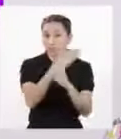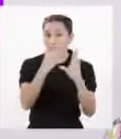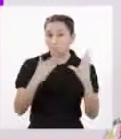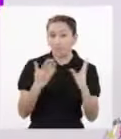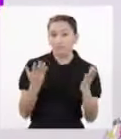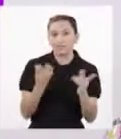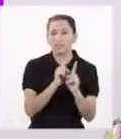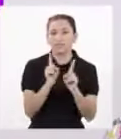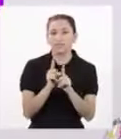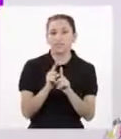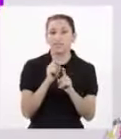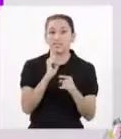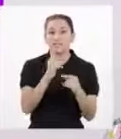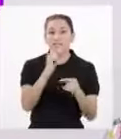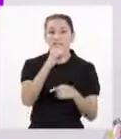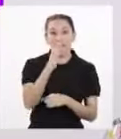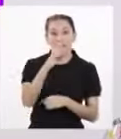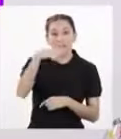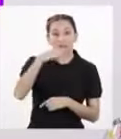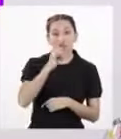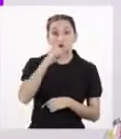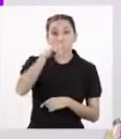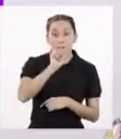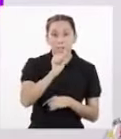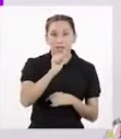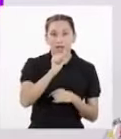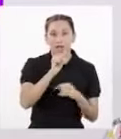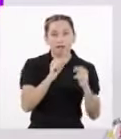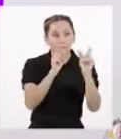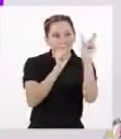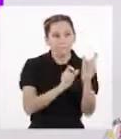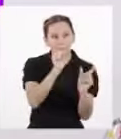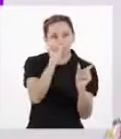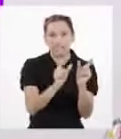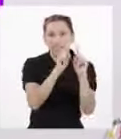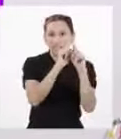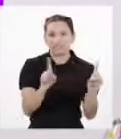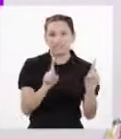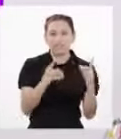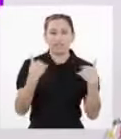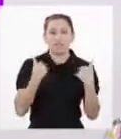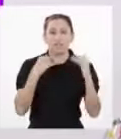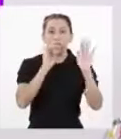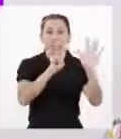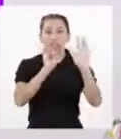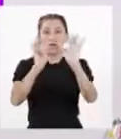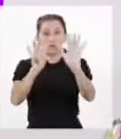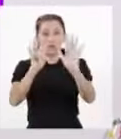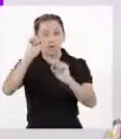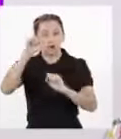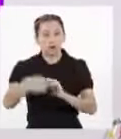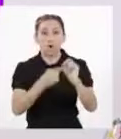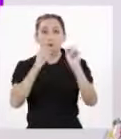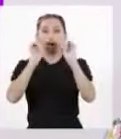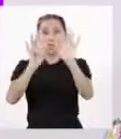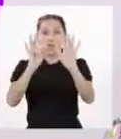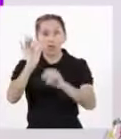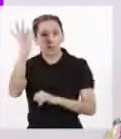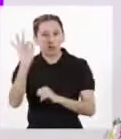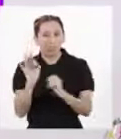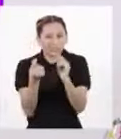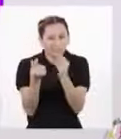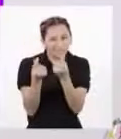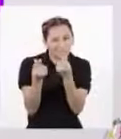la comparación entre el genoma de dos personas distintas Arroja un 99,9% de